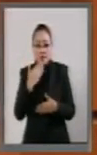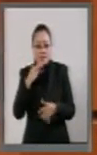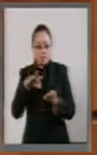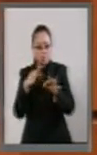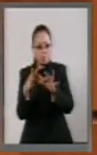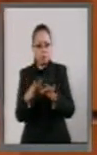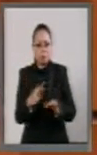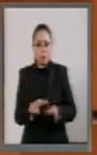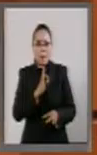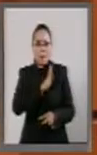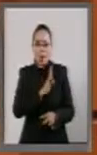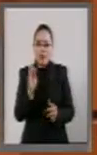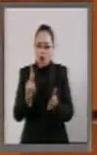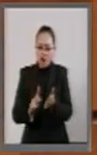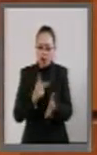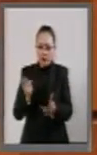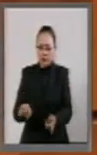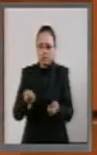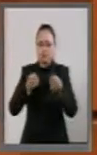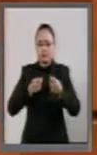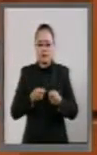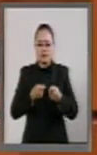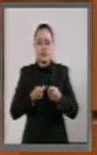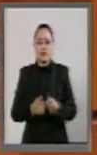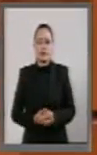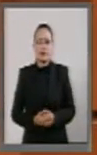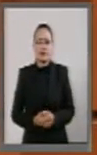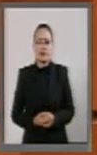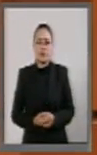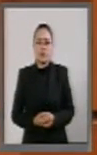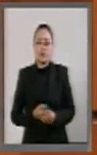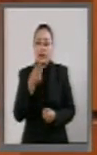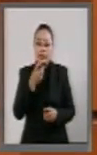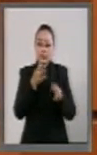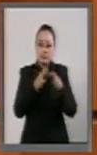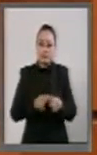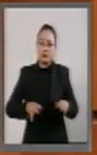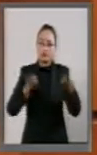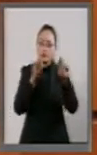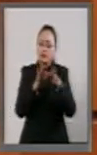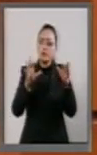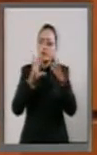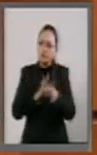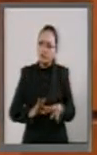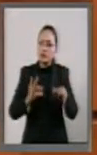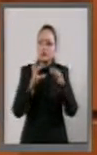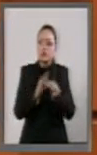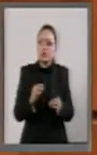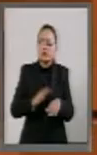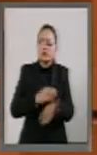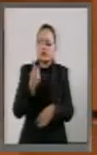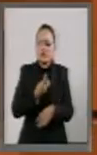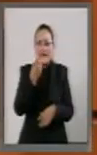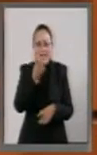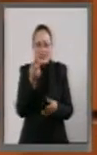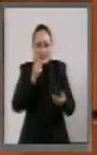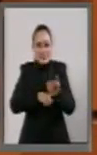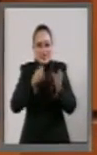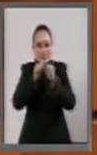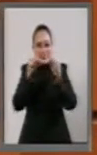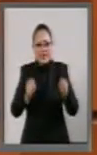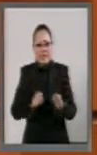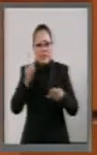pudieran tener reelección. Es importante mencionar que dentro de este propio sistema